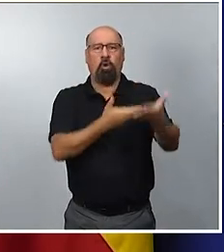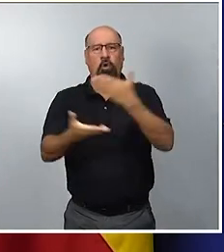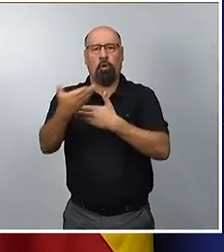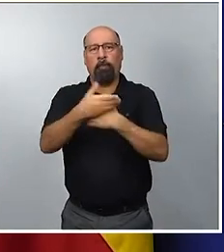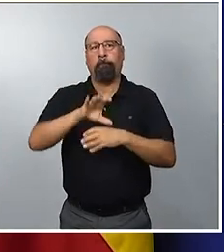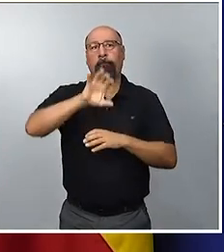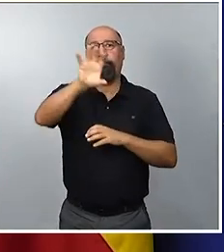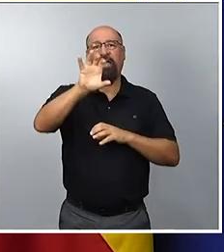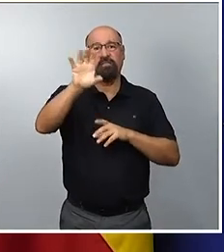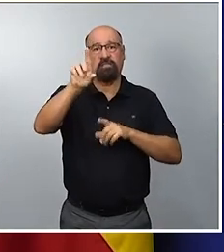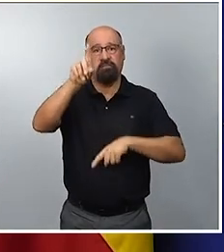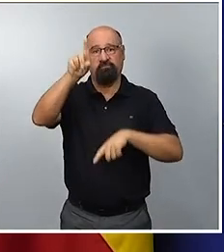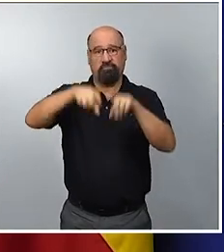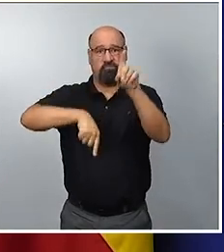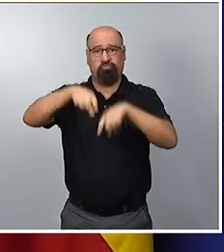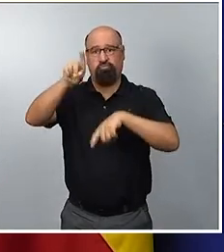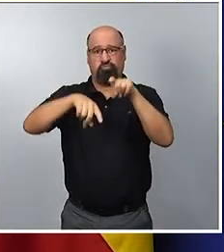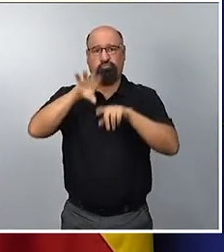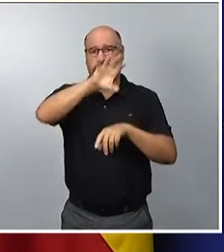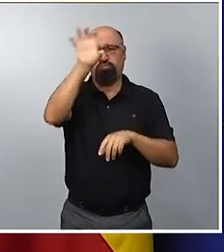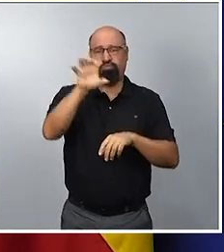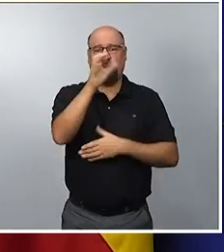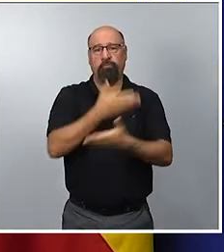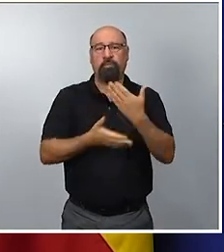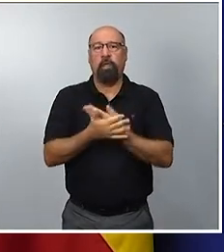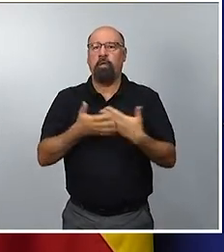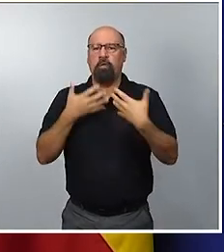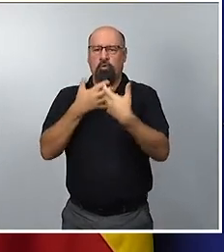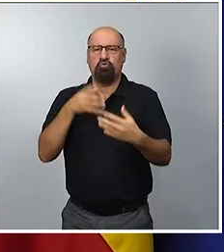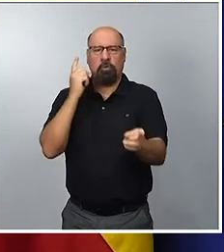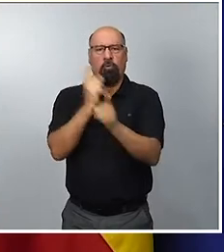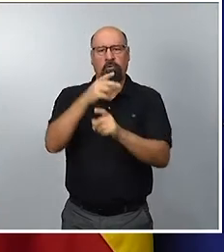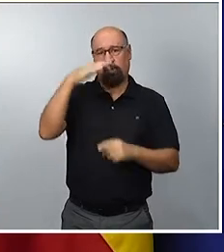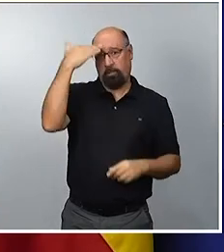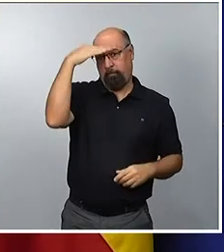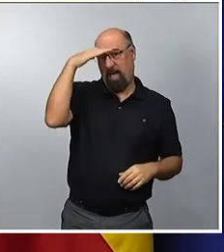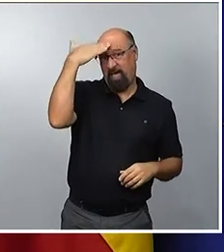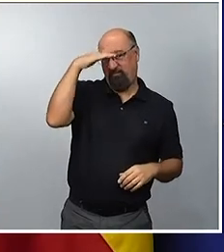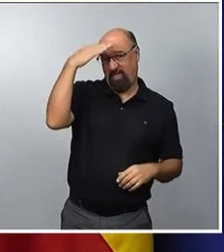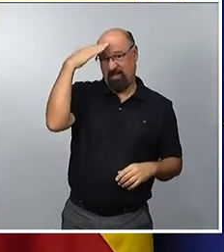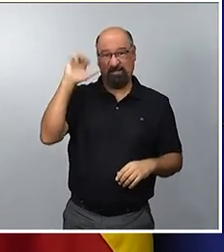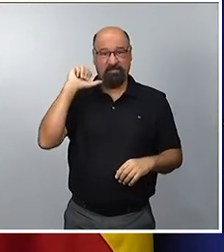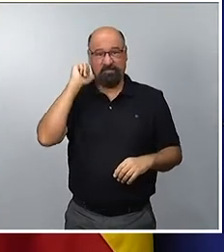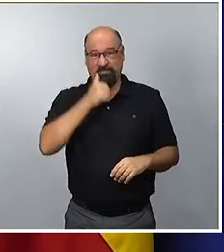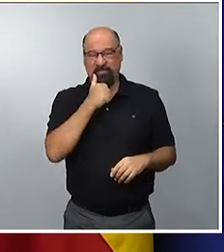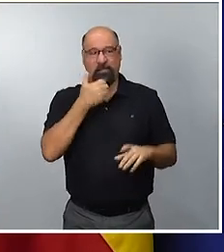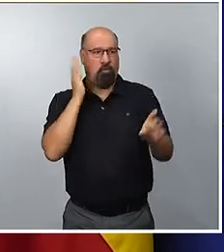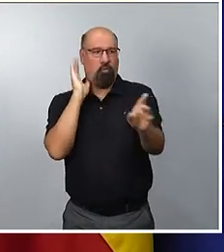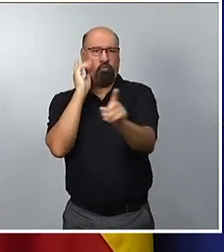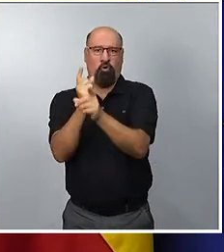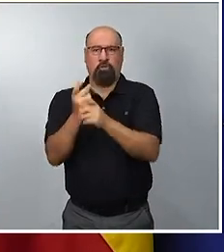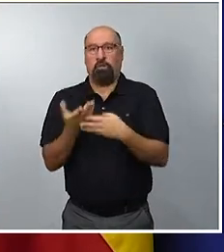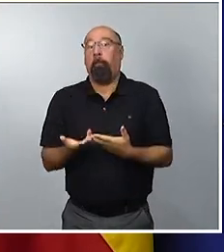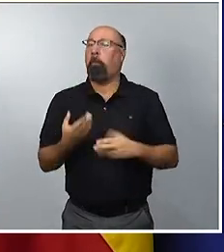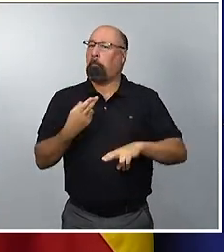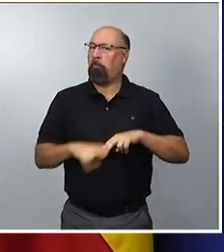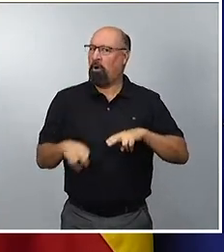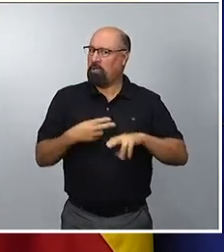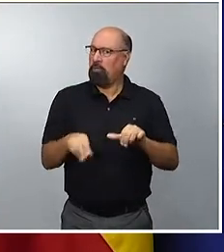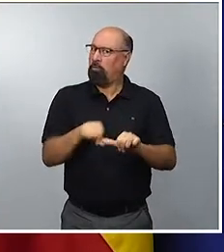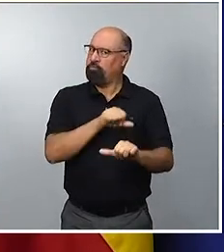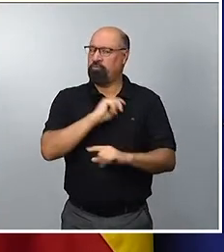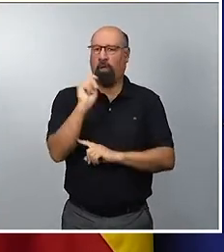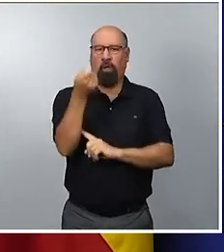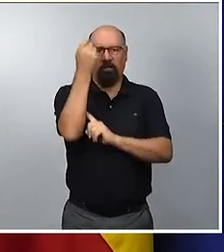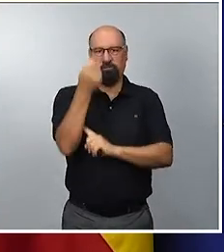origen y de tránsito y por la lucha contra las mafias que trafican con las personas, una política que se ha demostrado efectiva en los últimos años